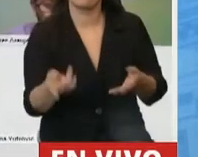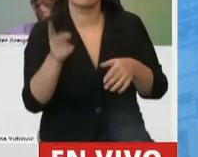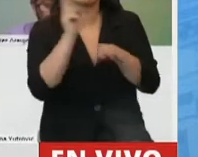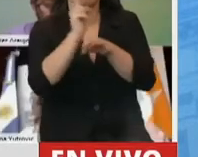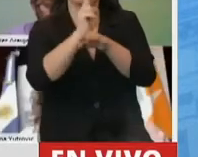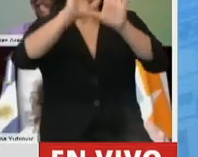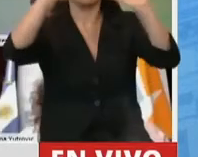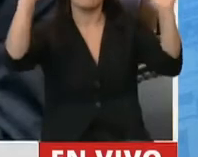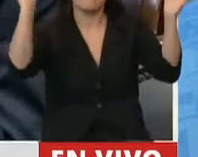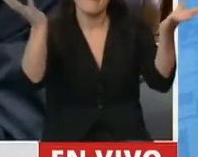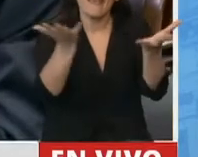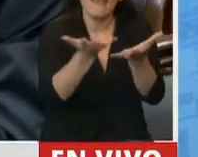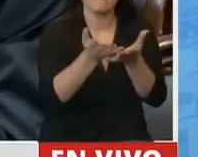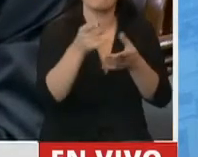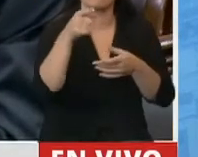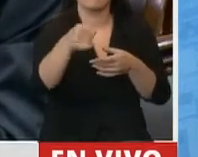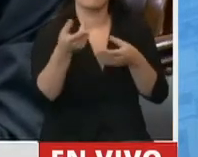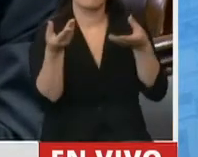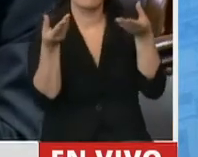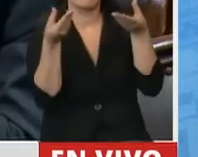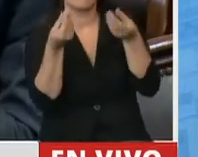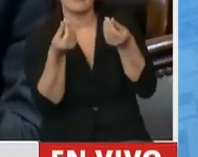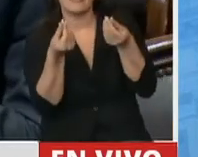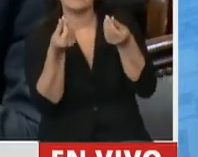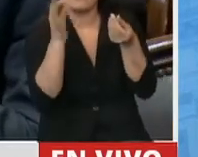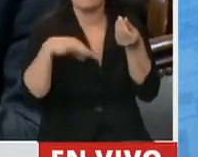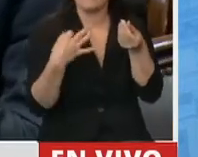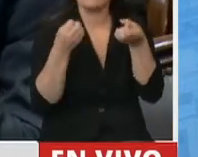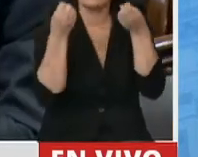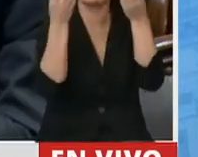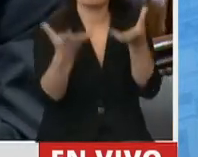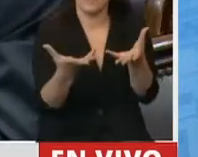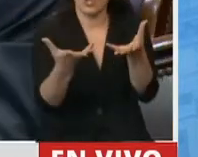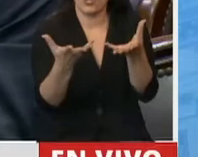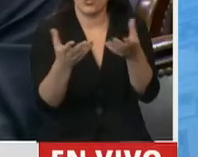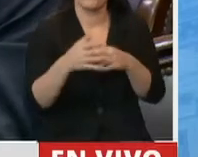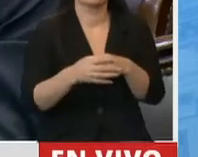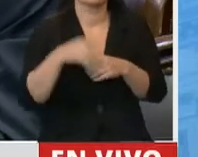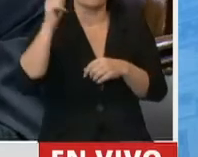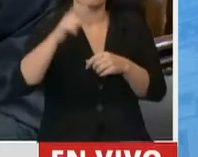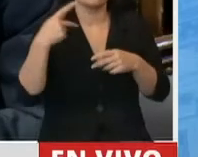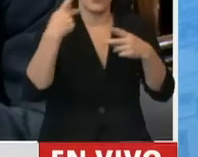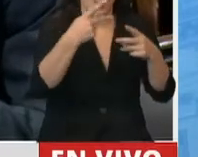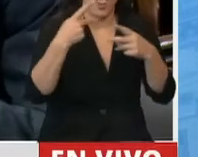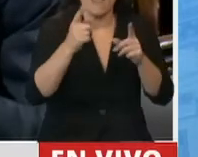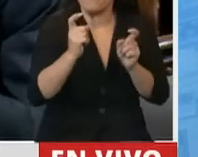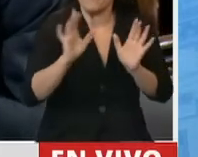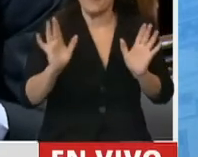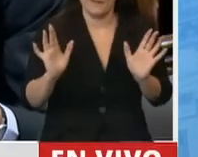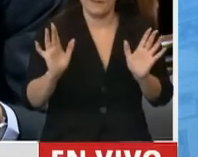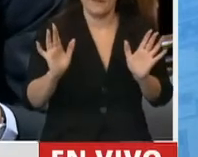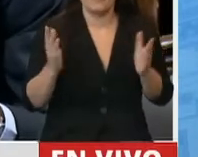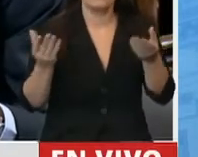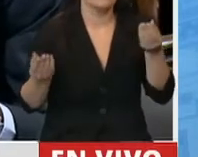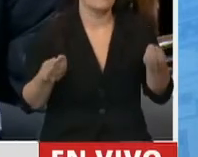mejorar la calidad de vida en general y la movilidad. ¿Y por qué? Porque